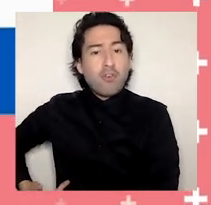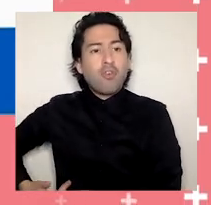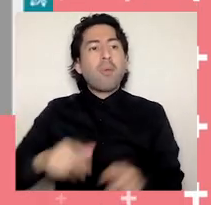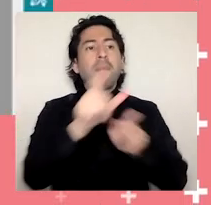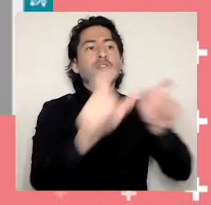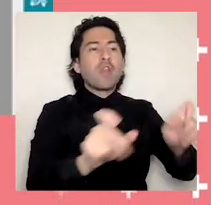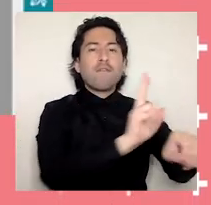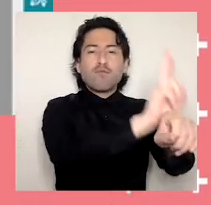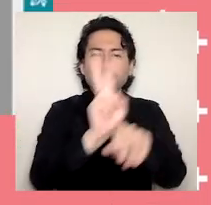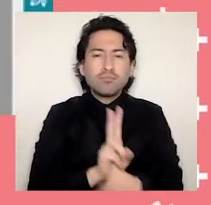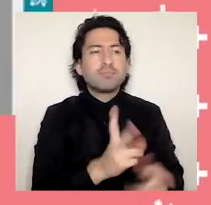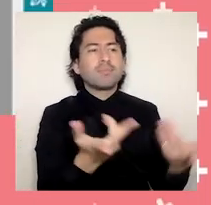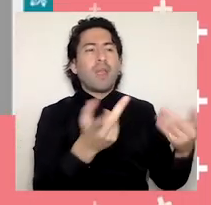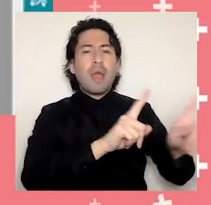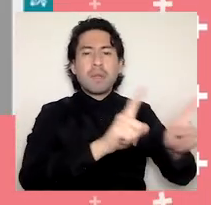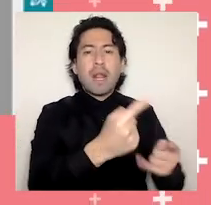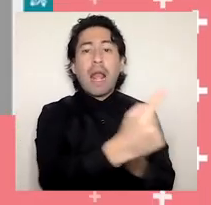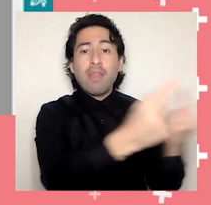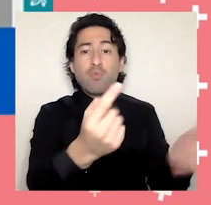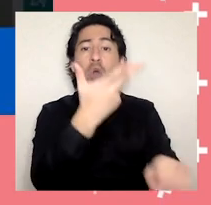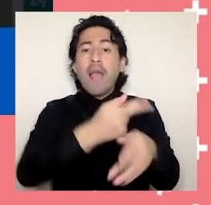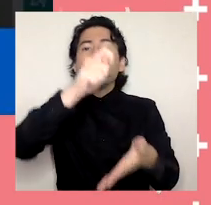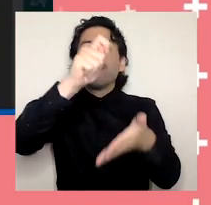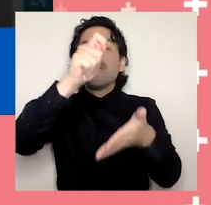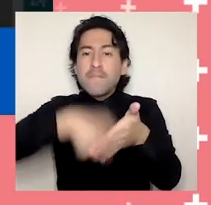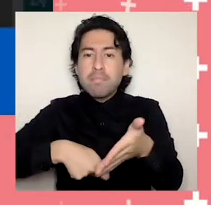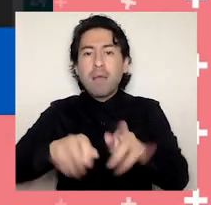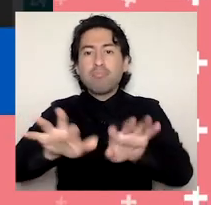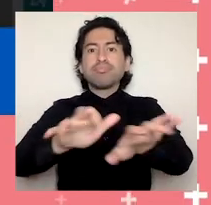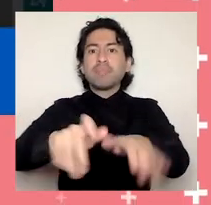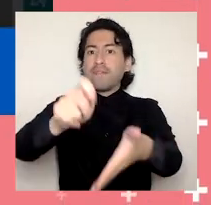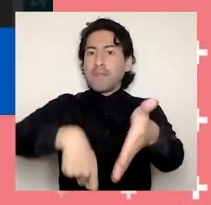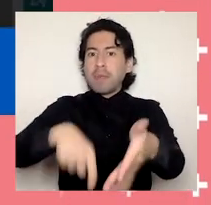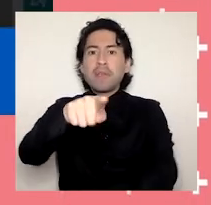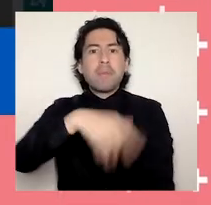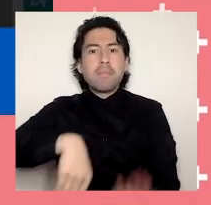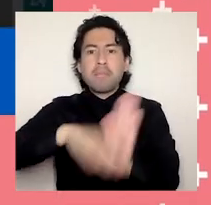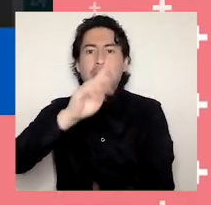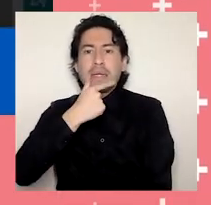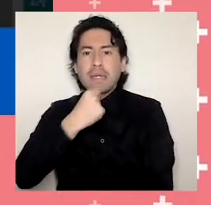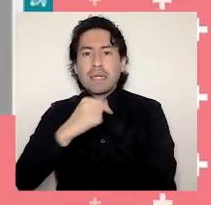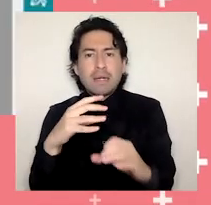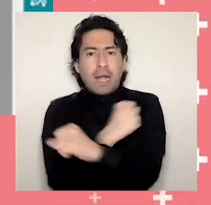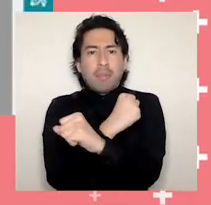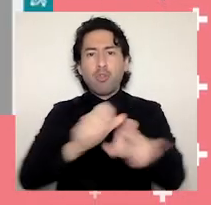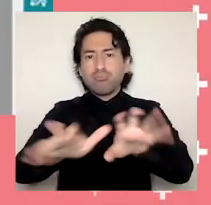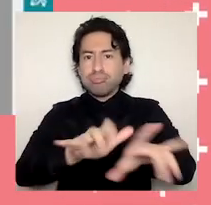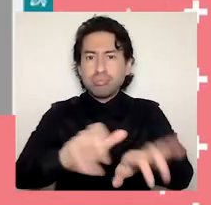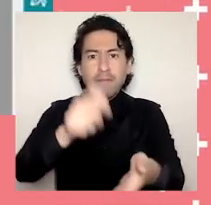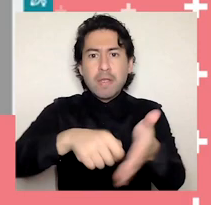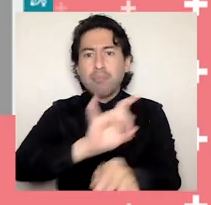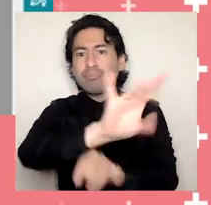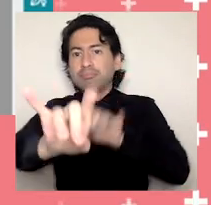académico contará con una firma electrónica, lo que permitirá agilizar más los procesos administrativos